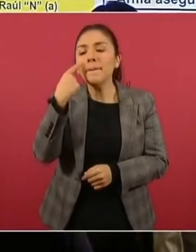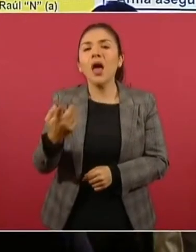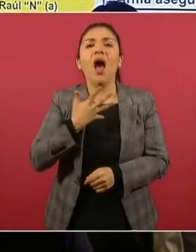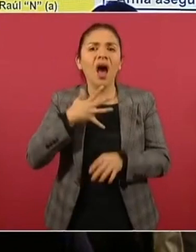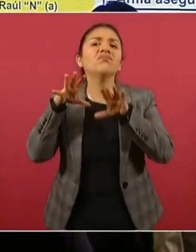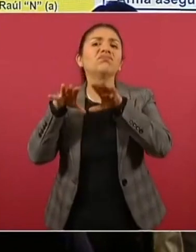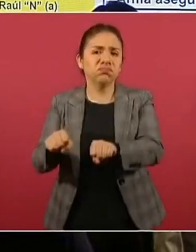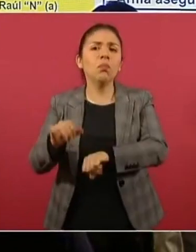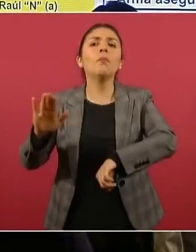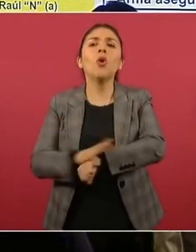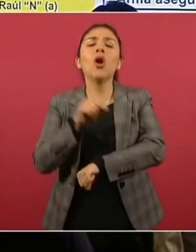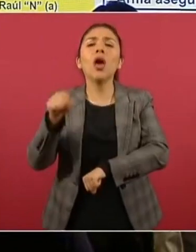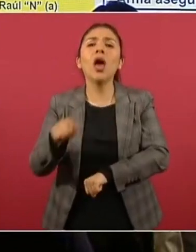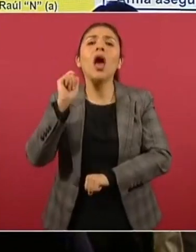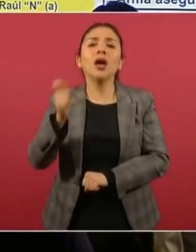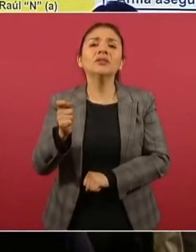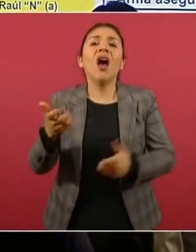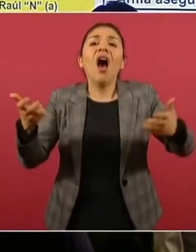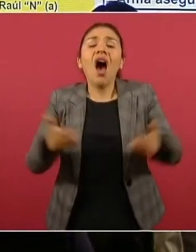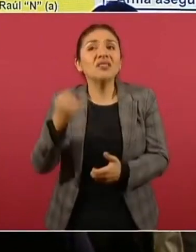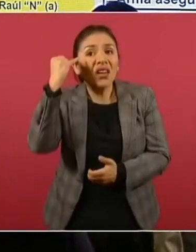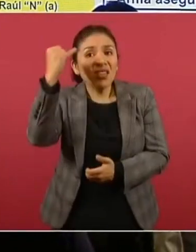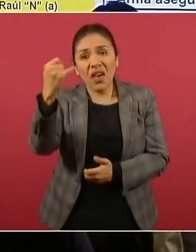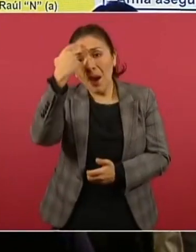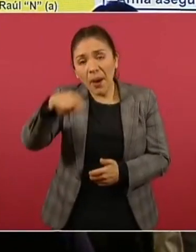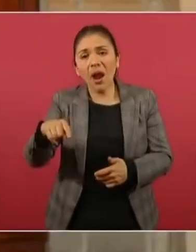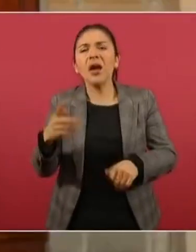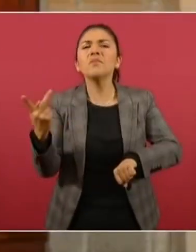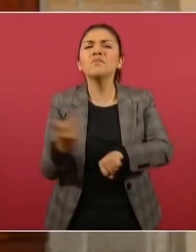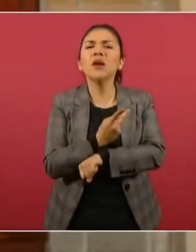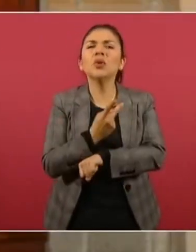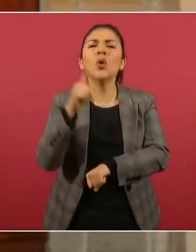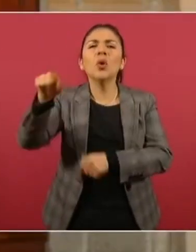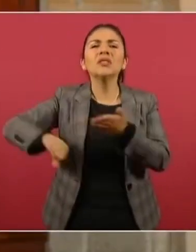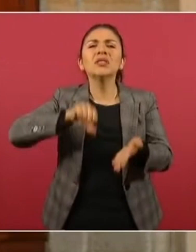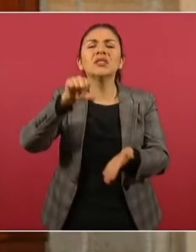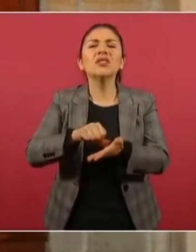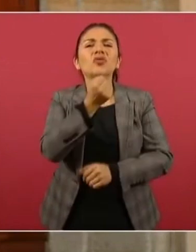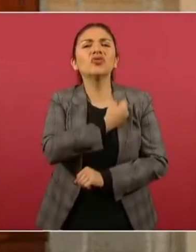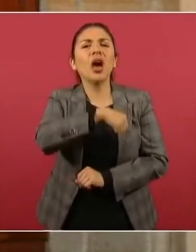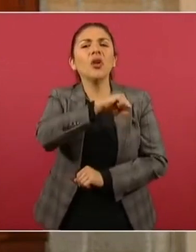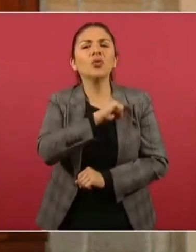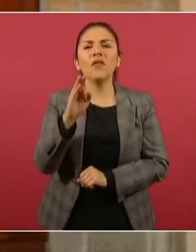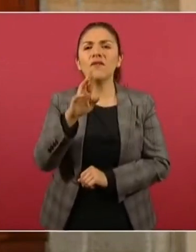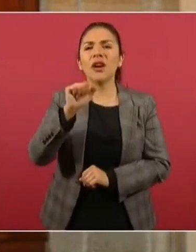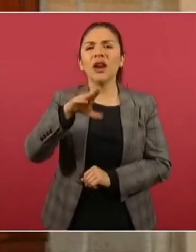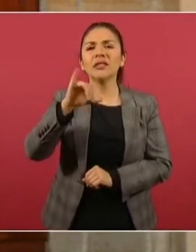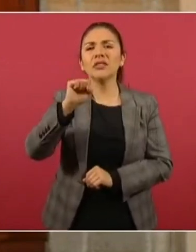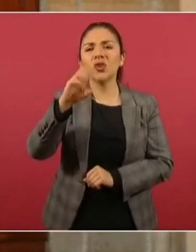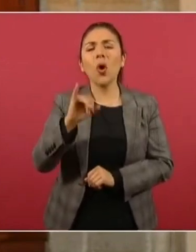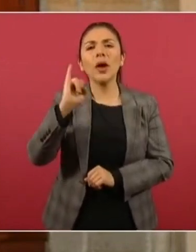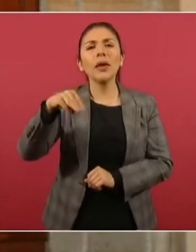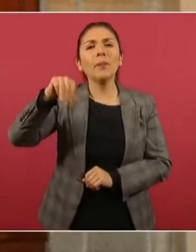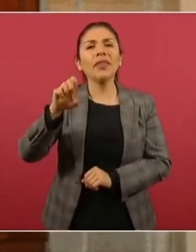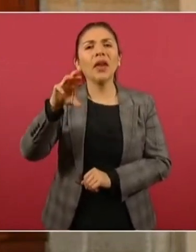orden de aprehensión, toda vez que es presunto autor material de los hechos ocurridos en el Centro de Salud Francisco I. Madero de